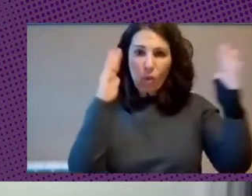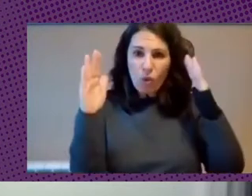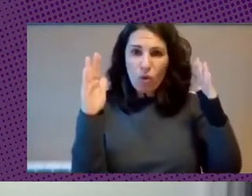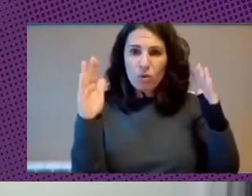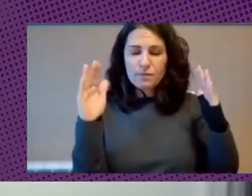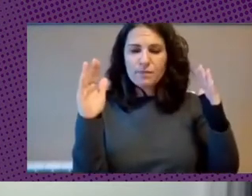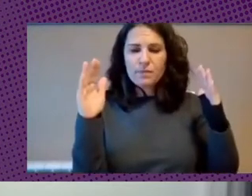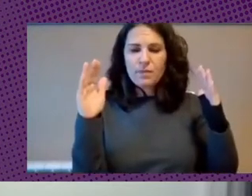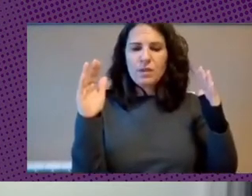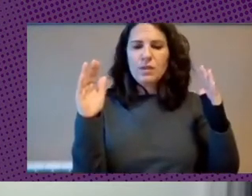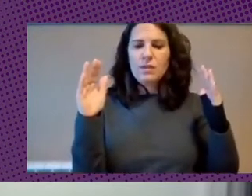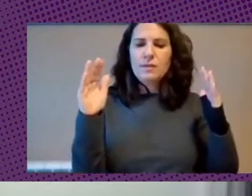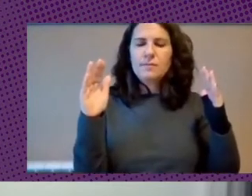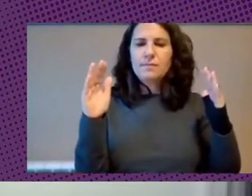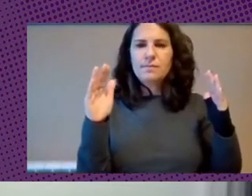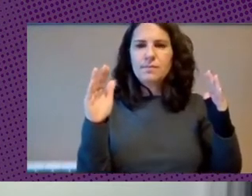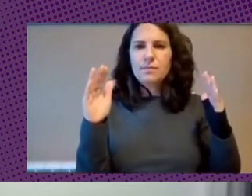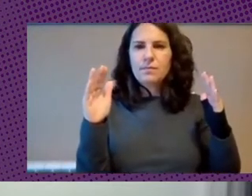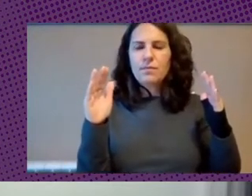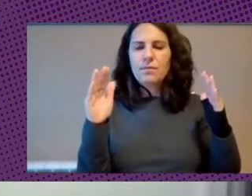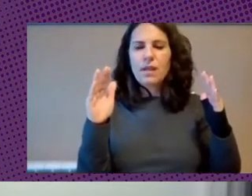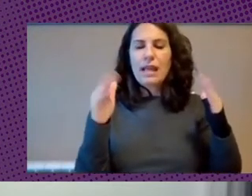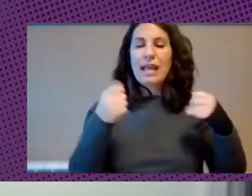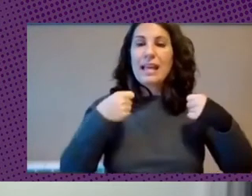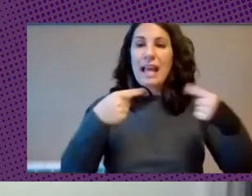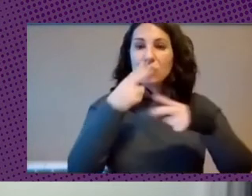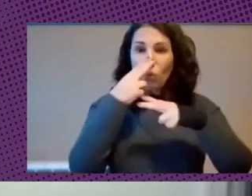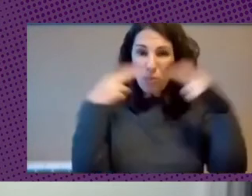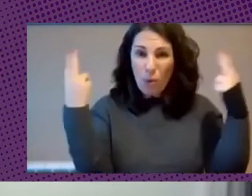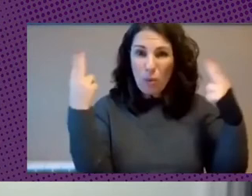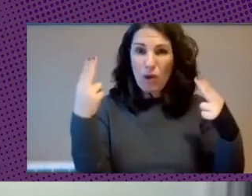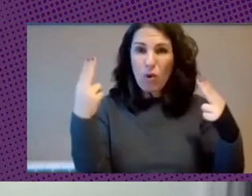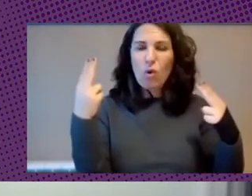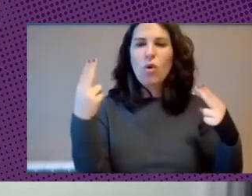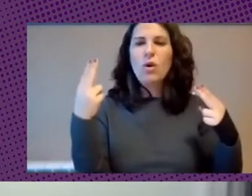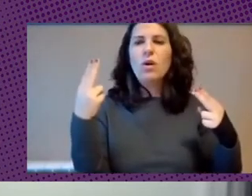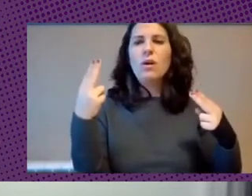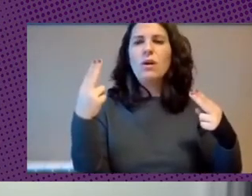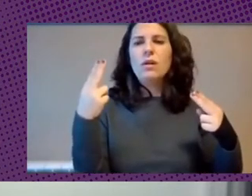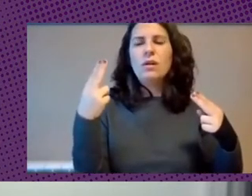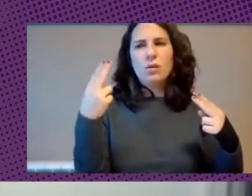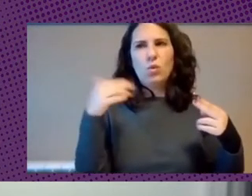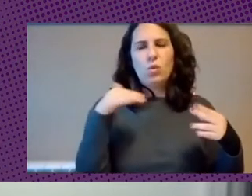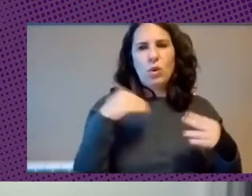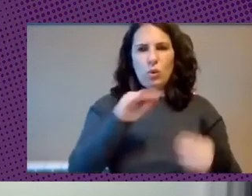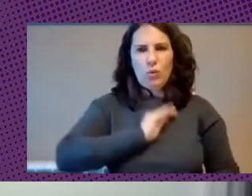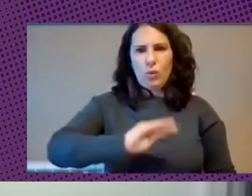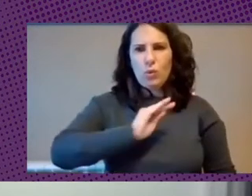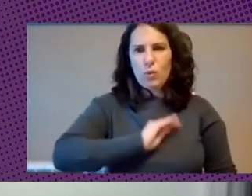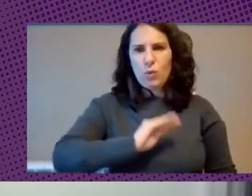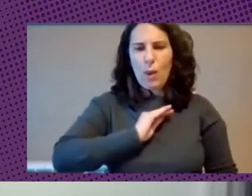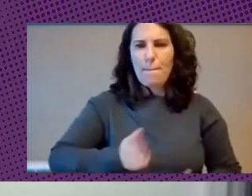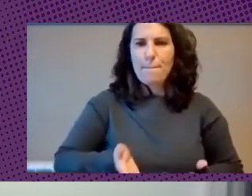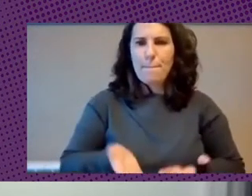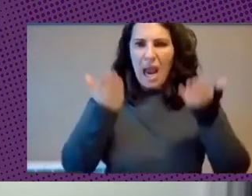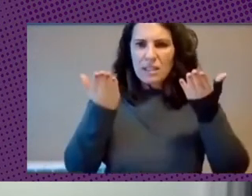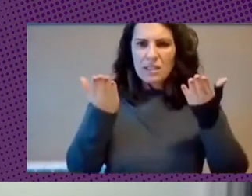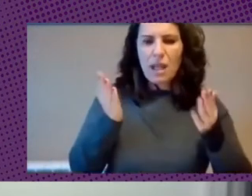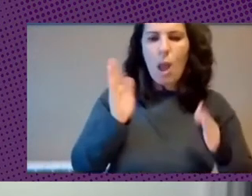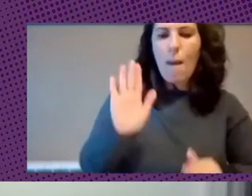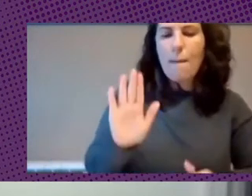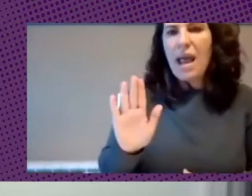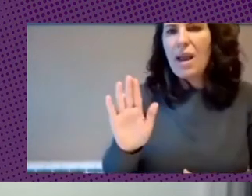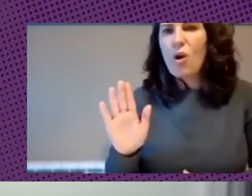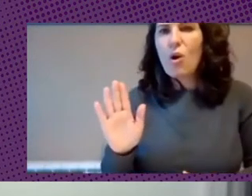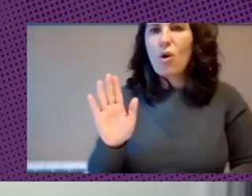el gasto público ha incrementado muy significativamente, pero hay que preguntar en qué